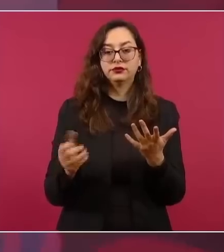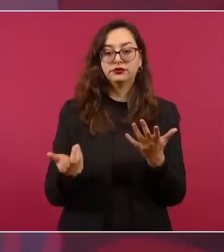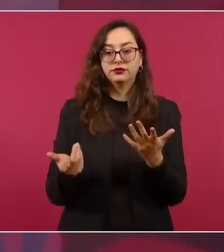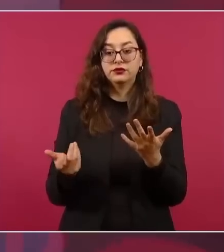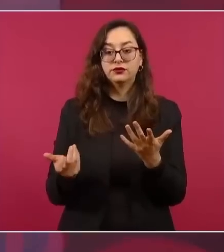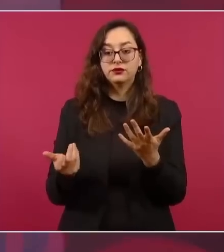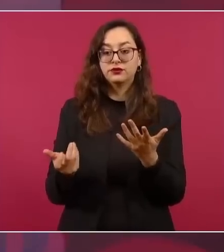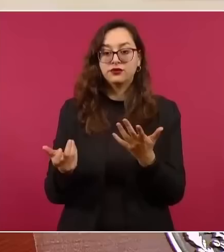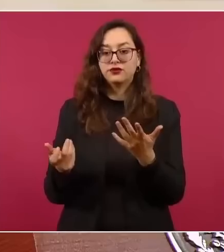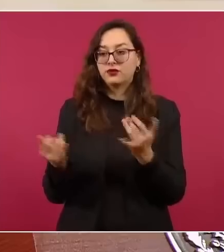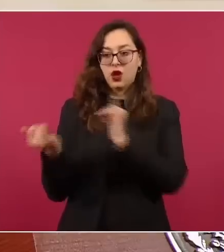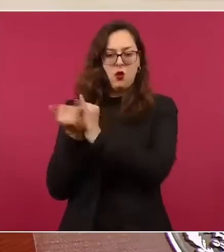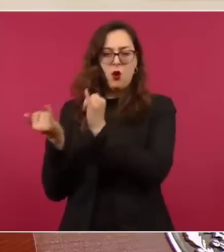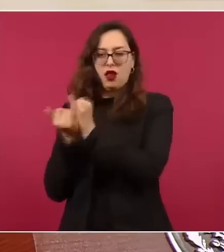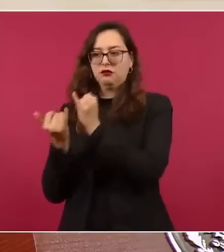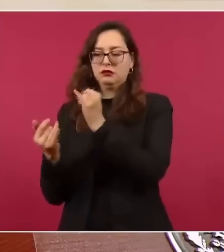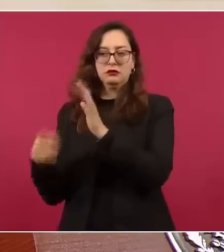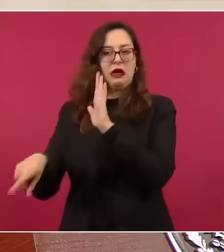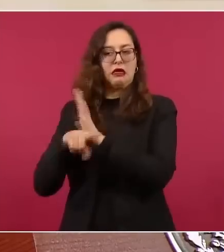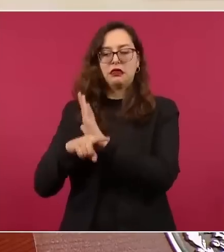etcétera, etcétera.